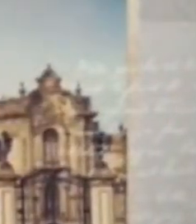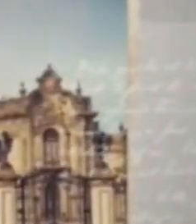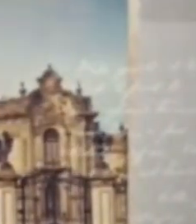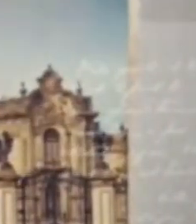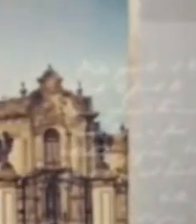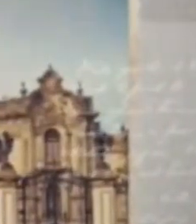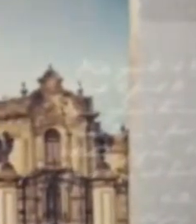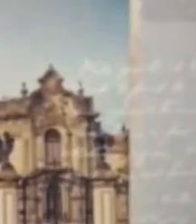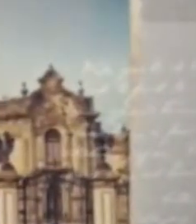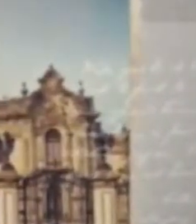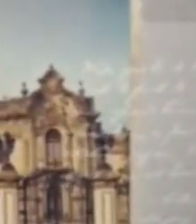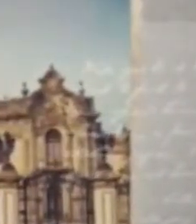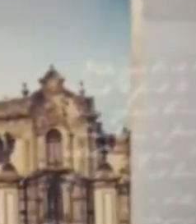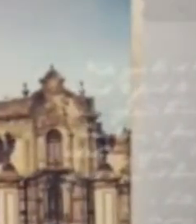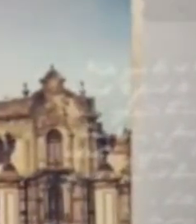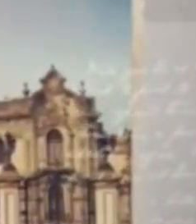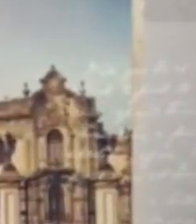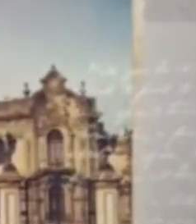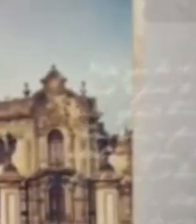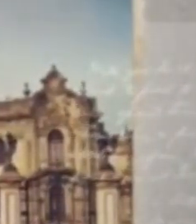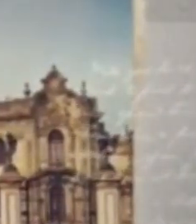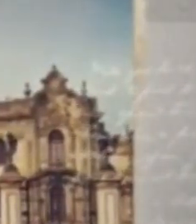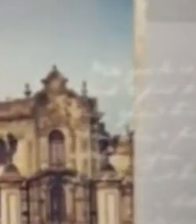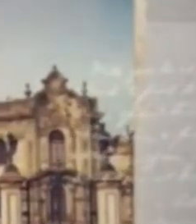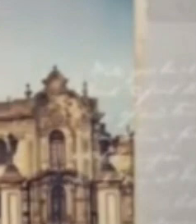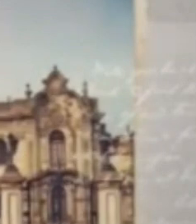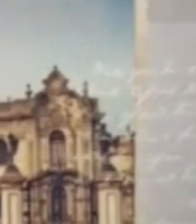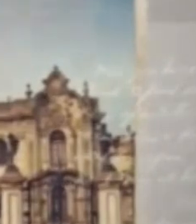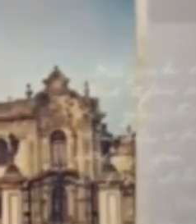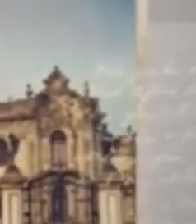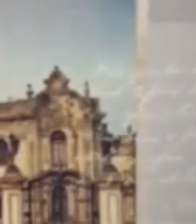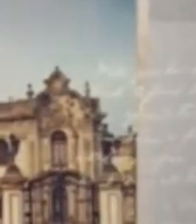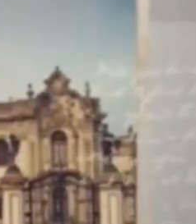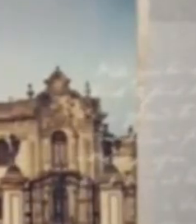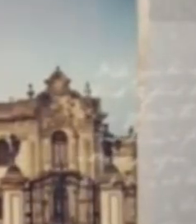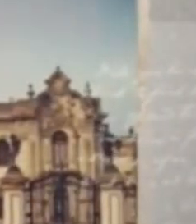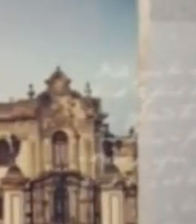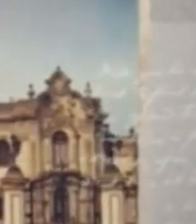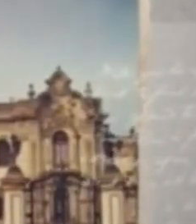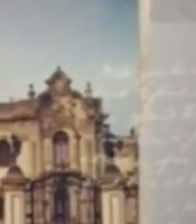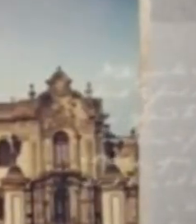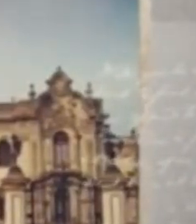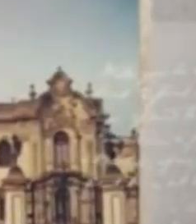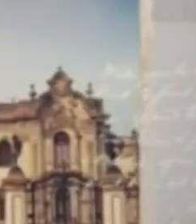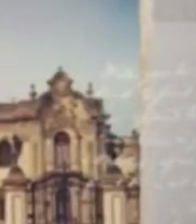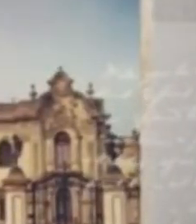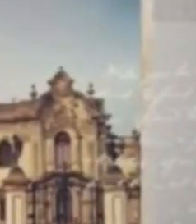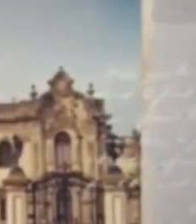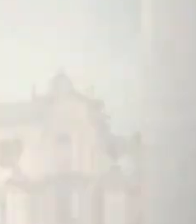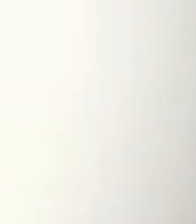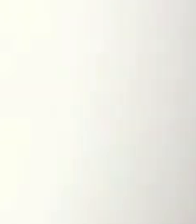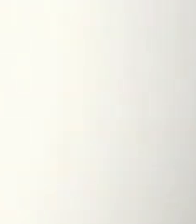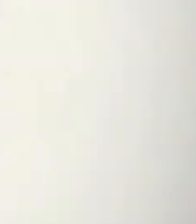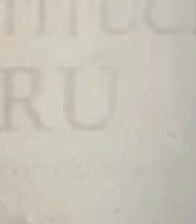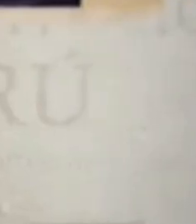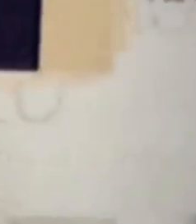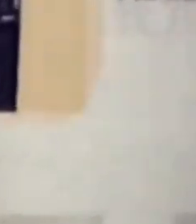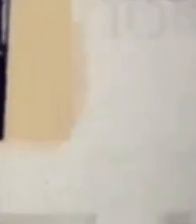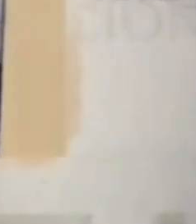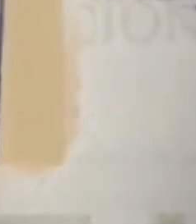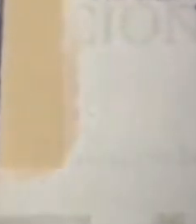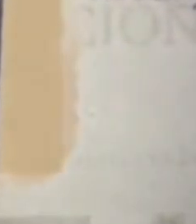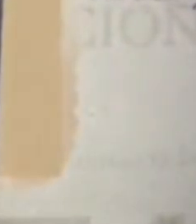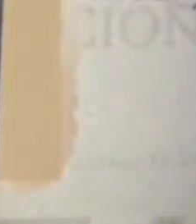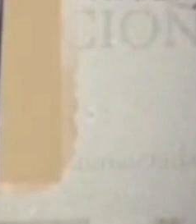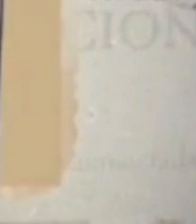soberanos que sacaron adelante al Perú y que, en algunos otros casos, fracasaron en el intento. En esta edición